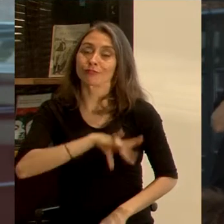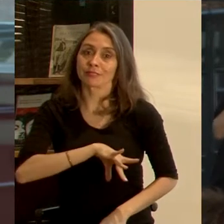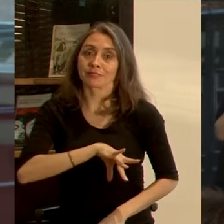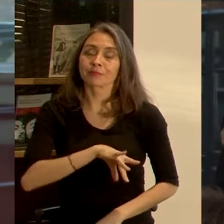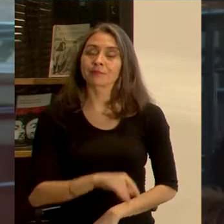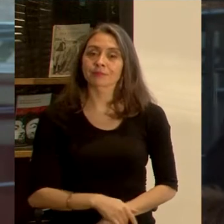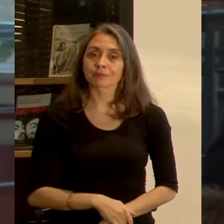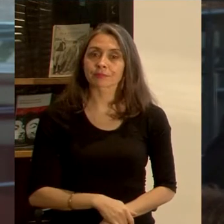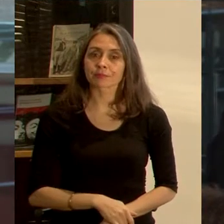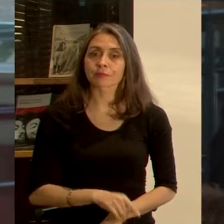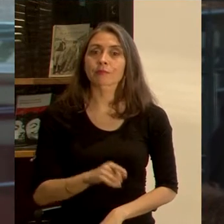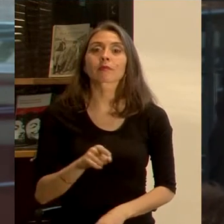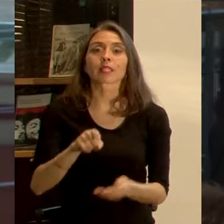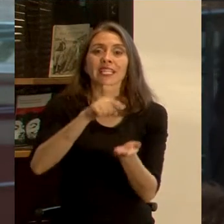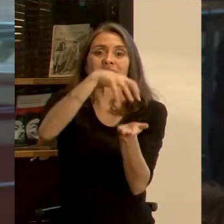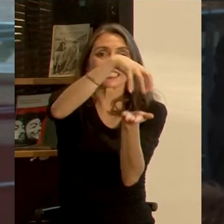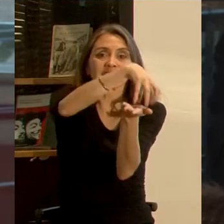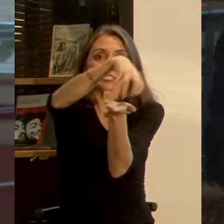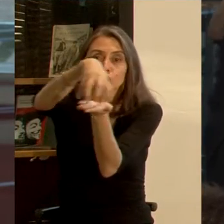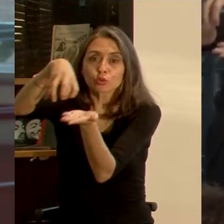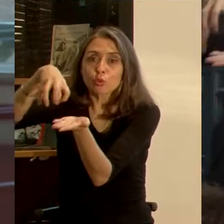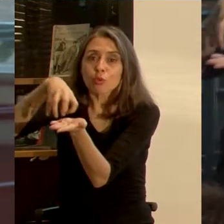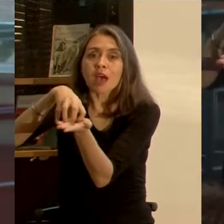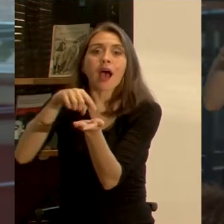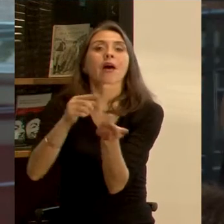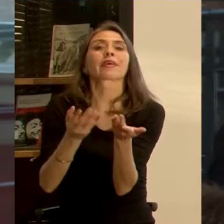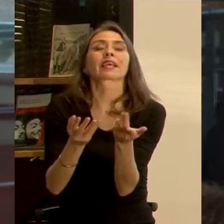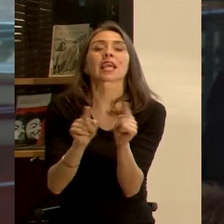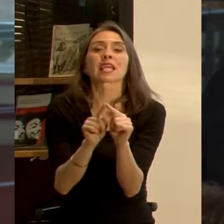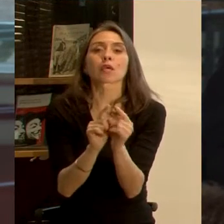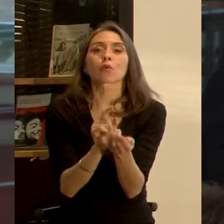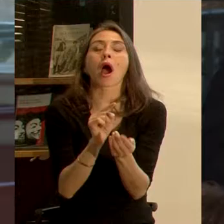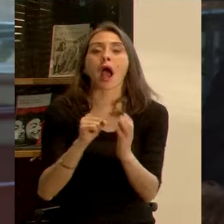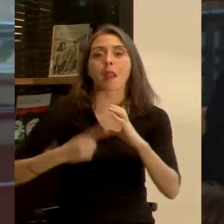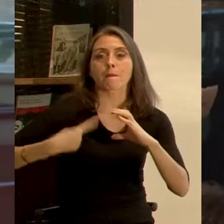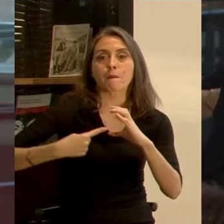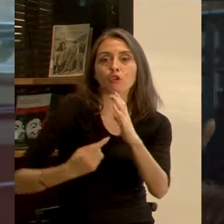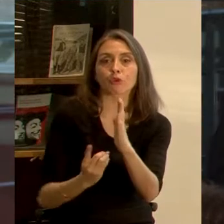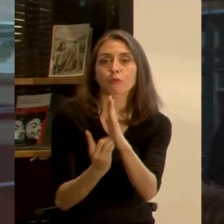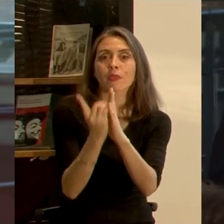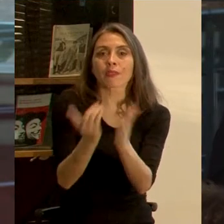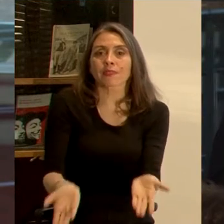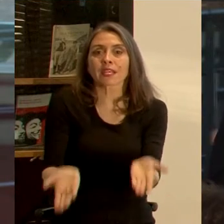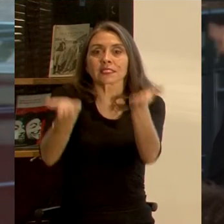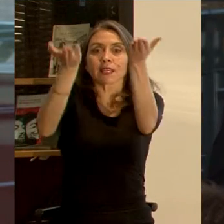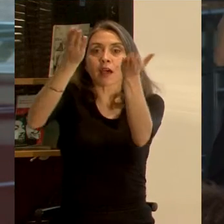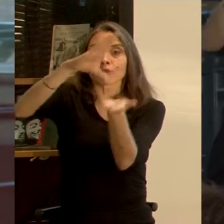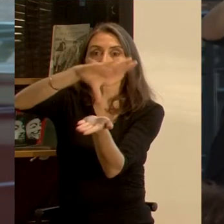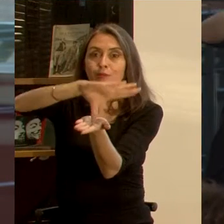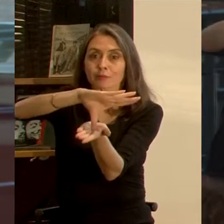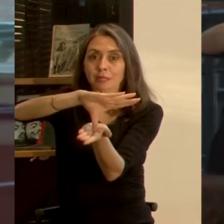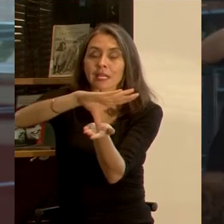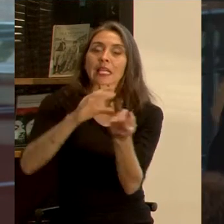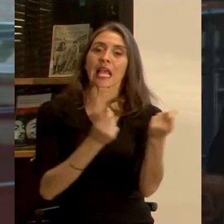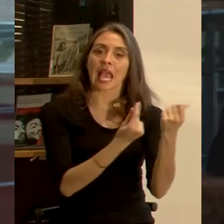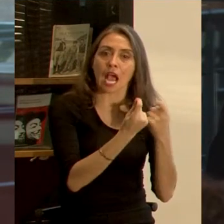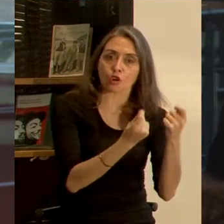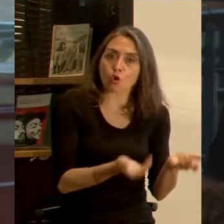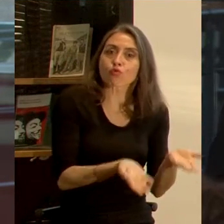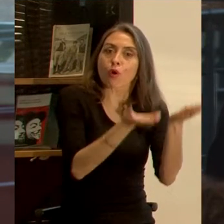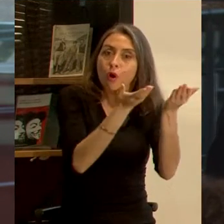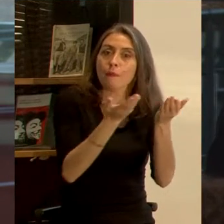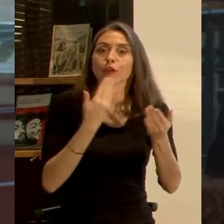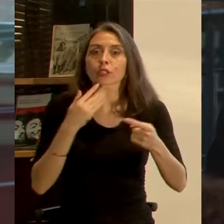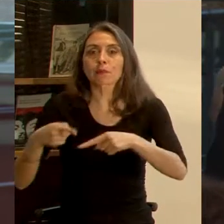sentido, las ciudades son entidades como el motor de desarrollo de una nación, tanto en lo económico